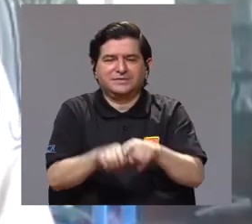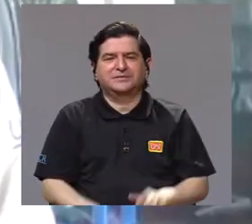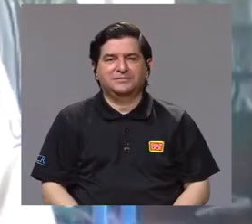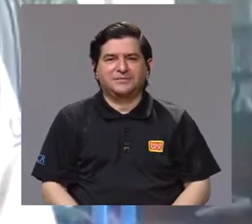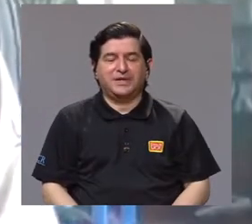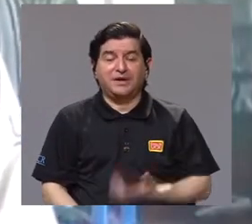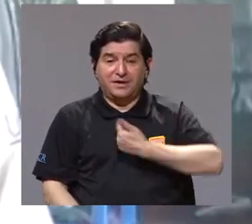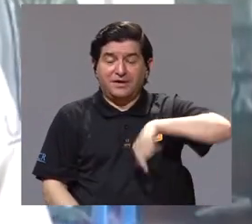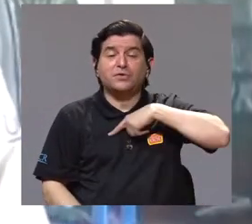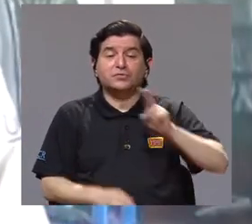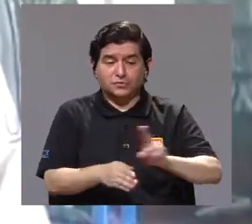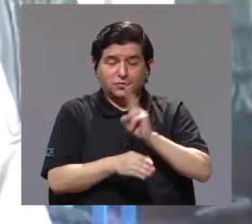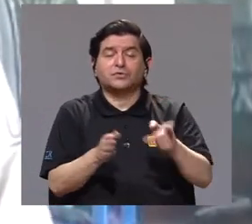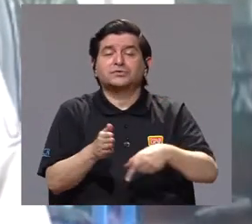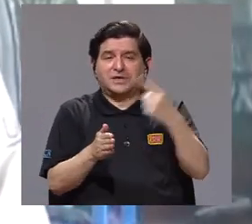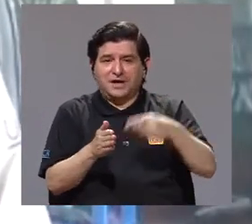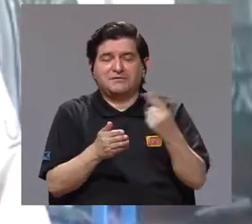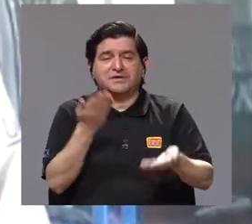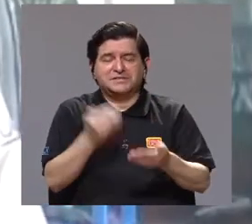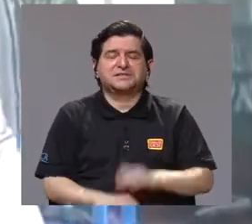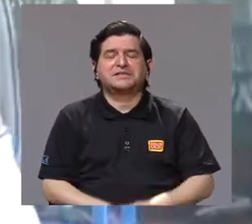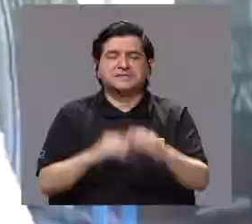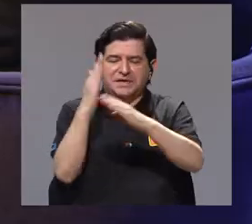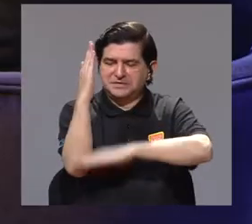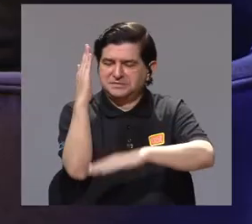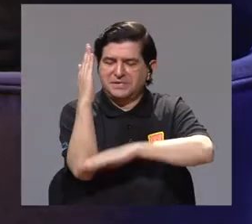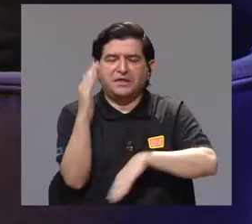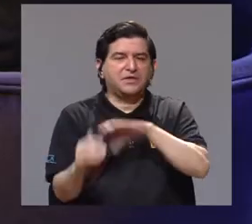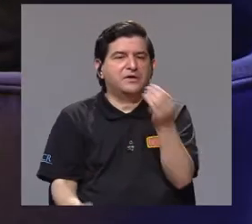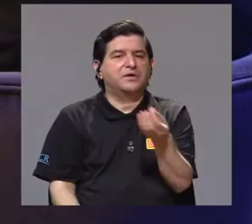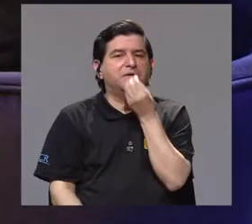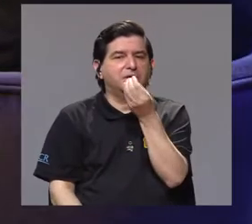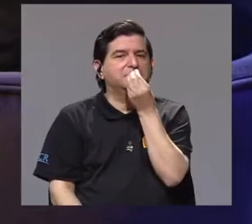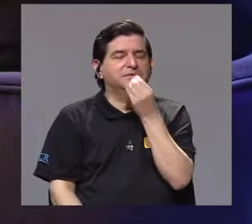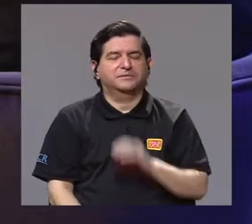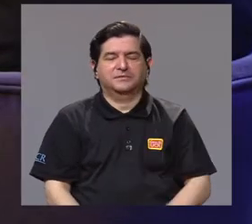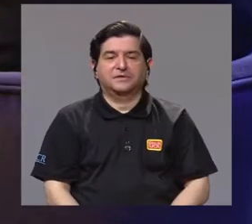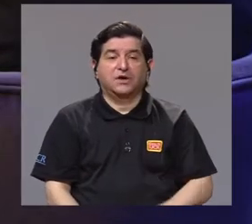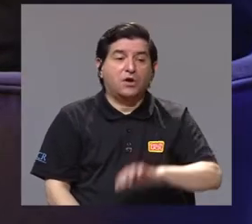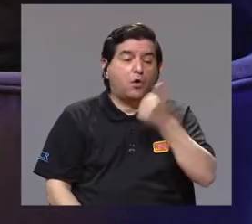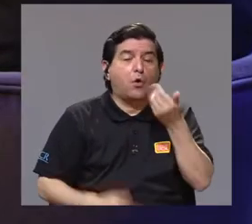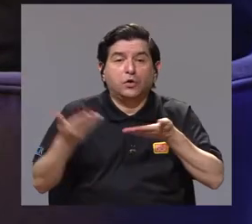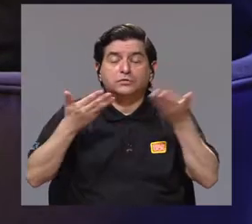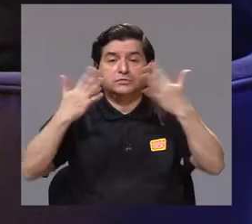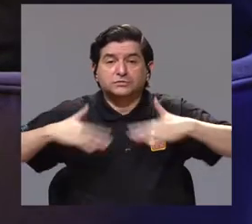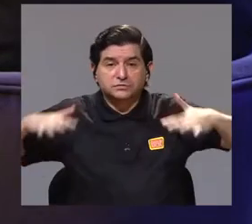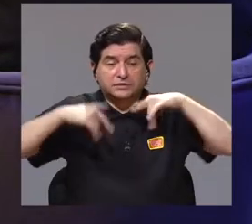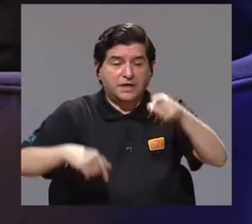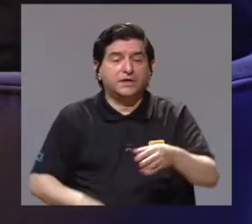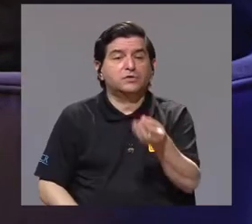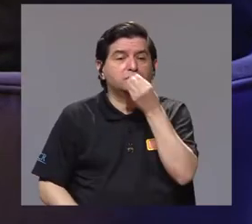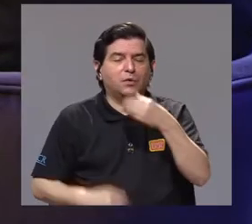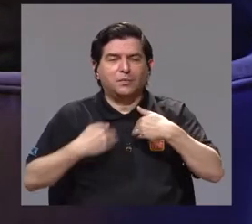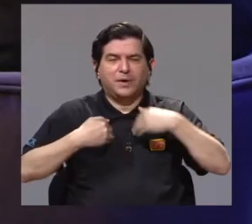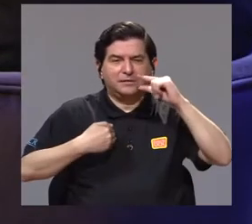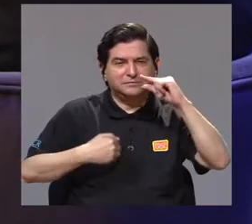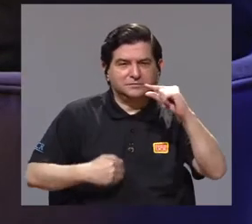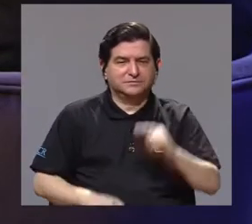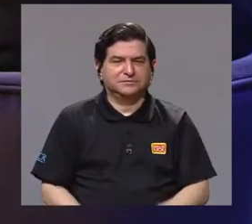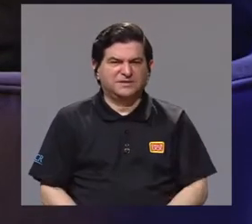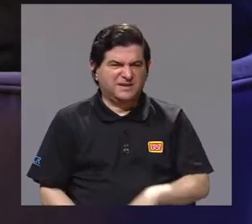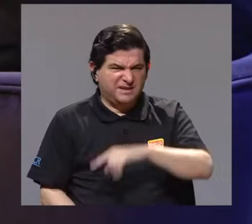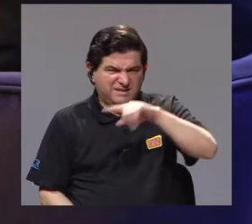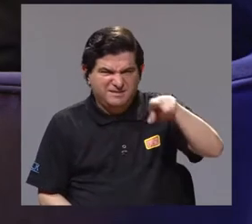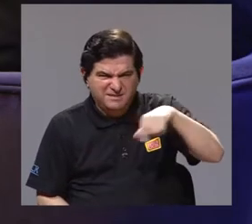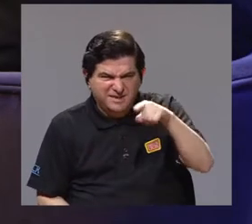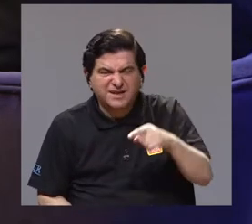ocasiones son especies que nosotros utilizamos, ya sea maderables o para comer, etc. Otros servicios ambientales es que ellos comen insectos